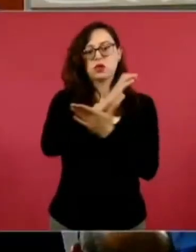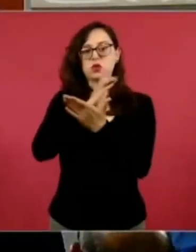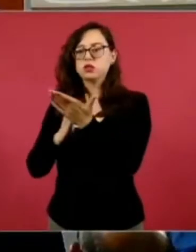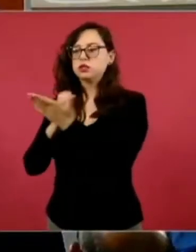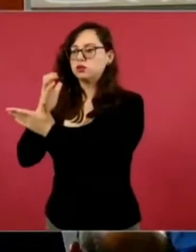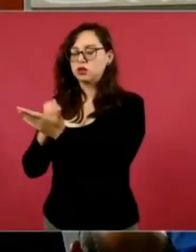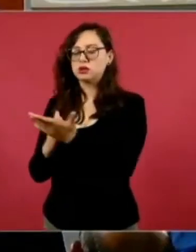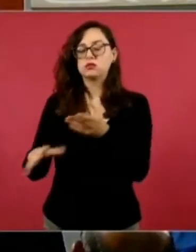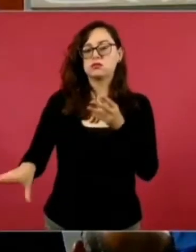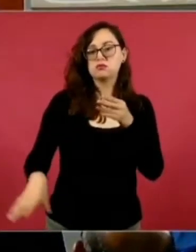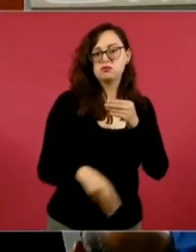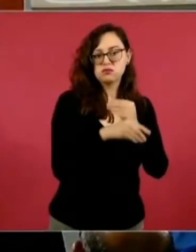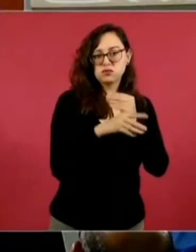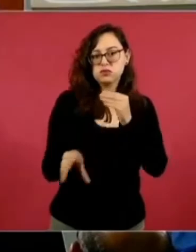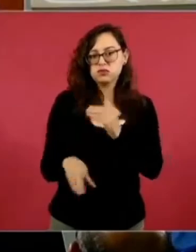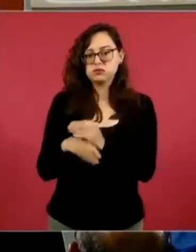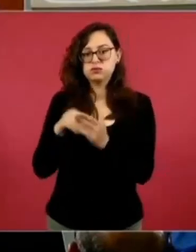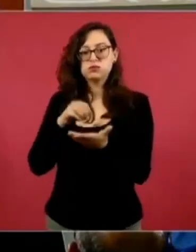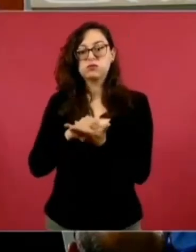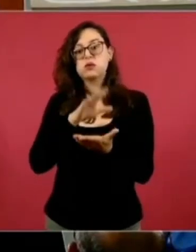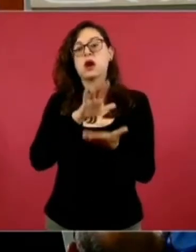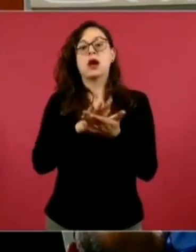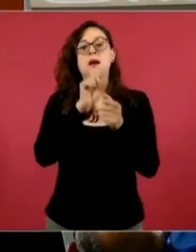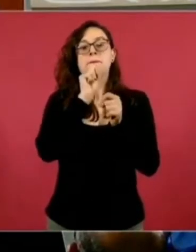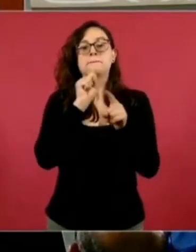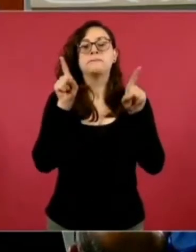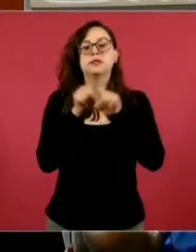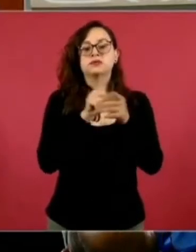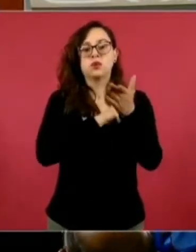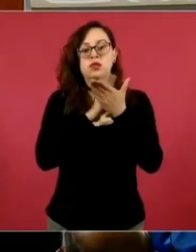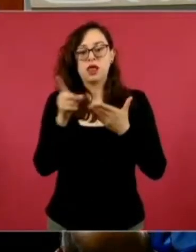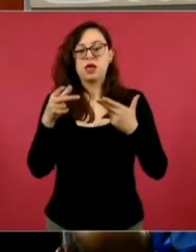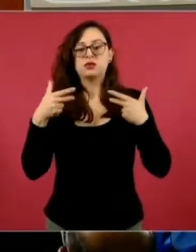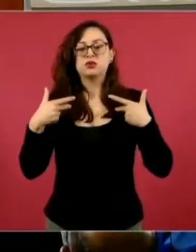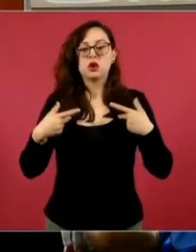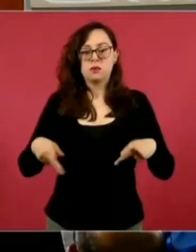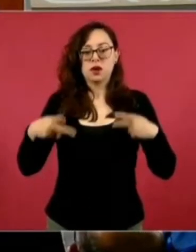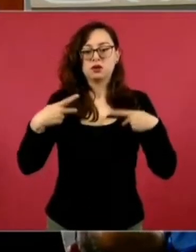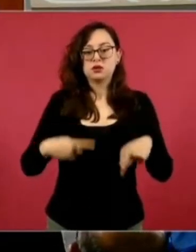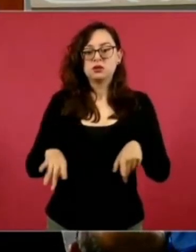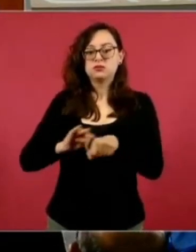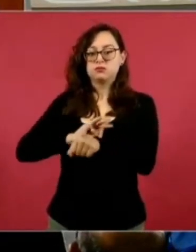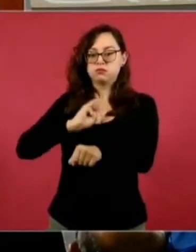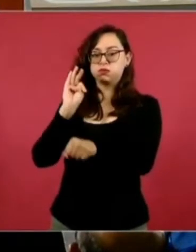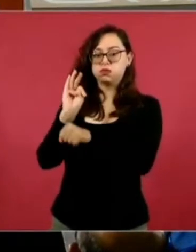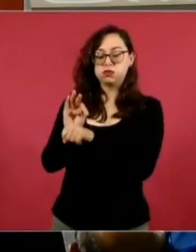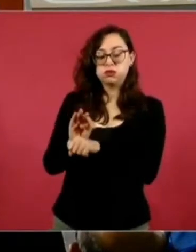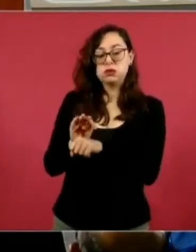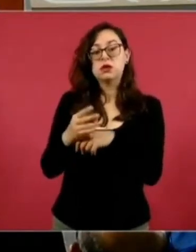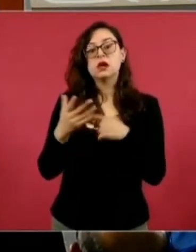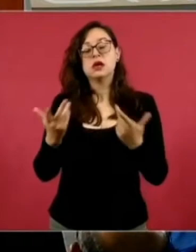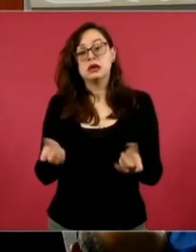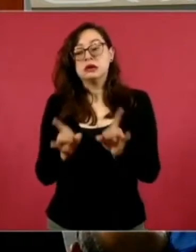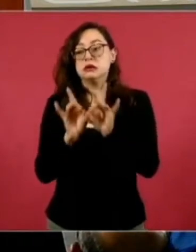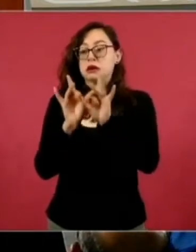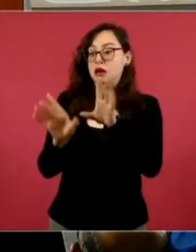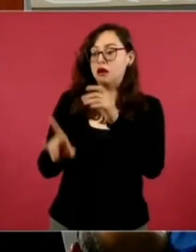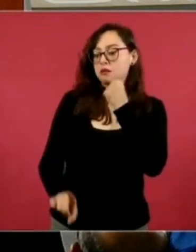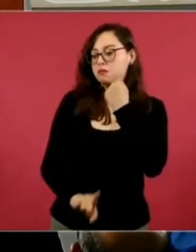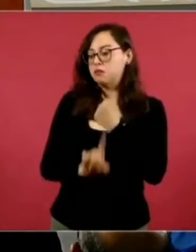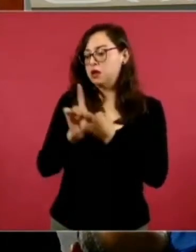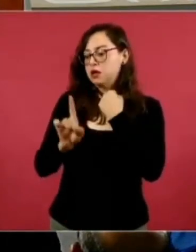También vigila el respeto a los derechos laborales. Y por la otra, celebrar los procesos de conciliación